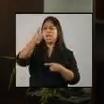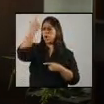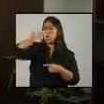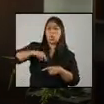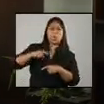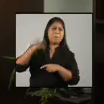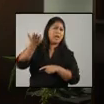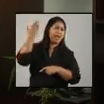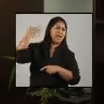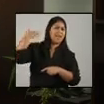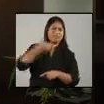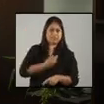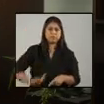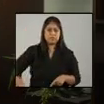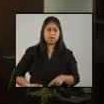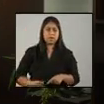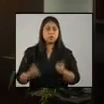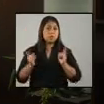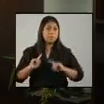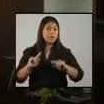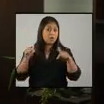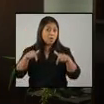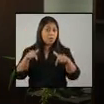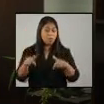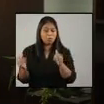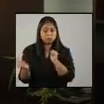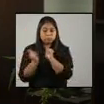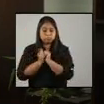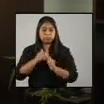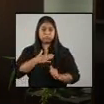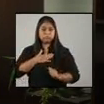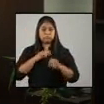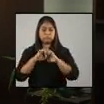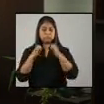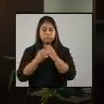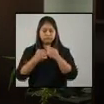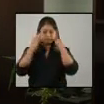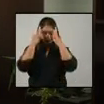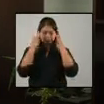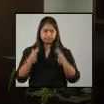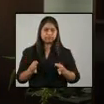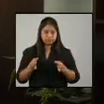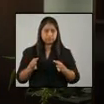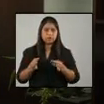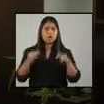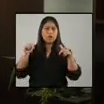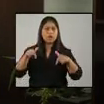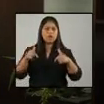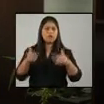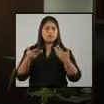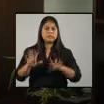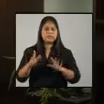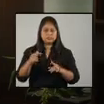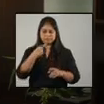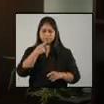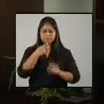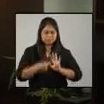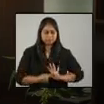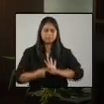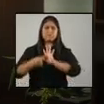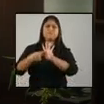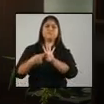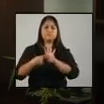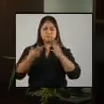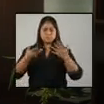anteriores. Sin embargo, junto a mi equipo de gobierno, tomamos la decisión de dar un paso al frente y poner